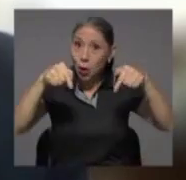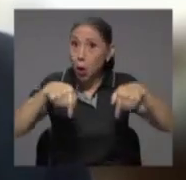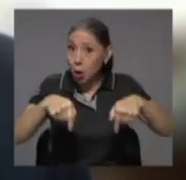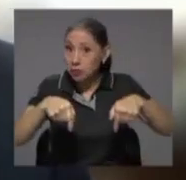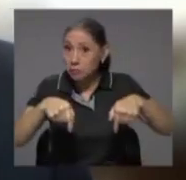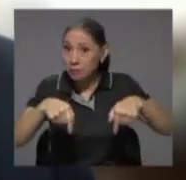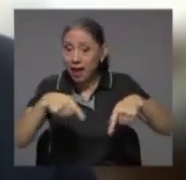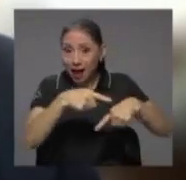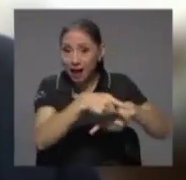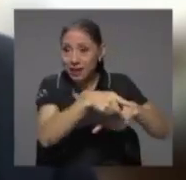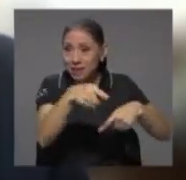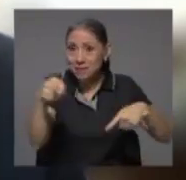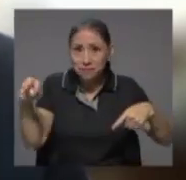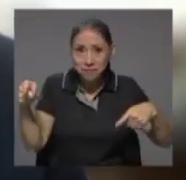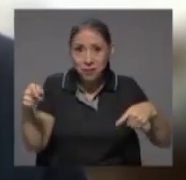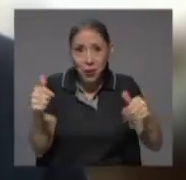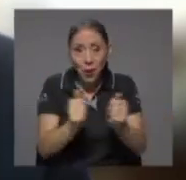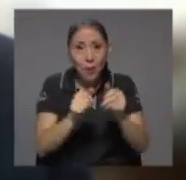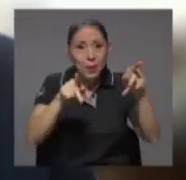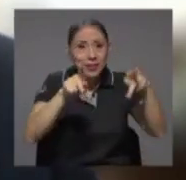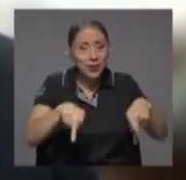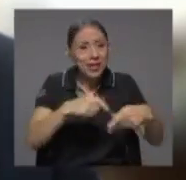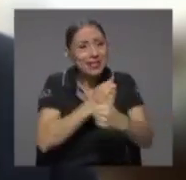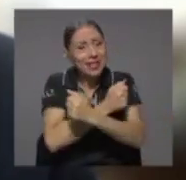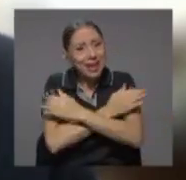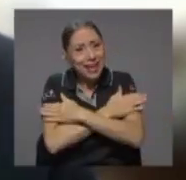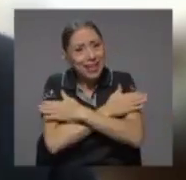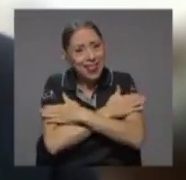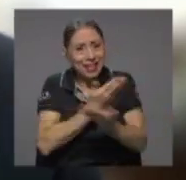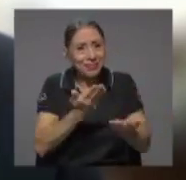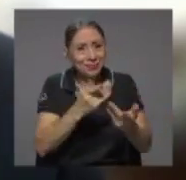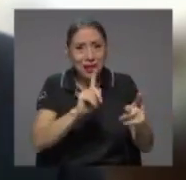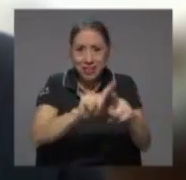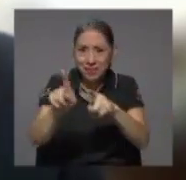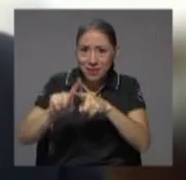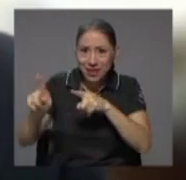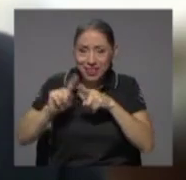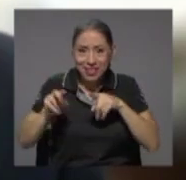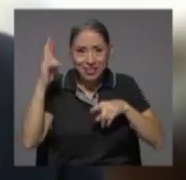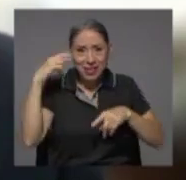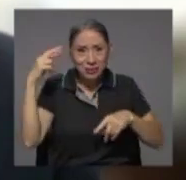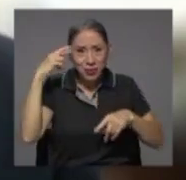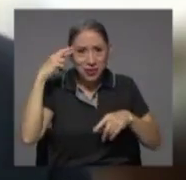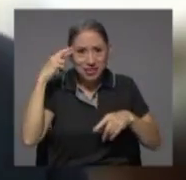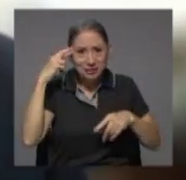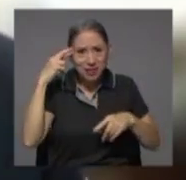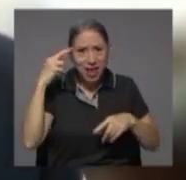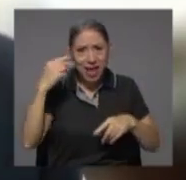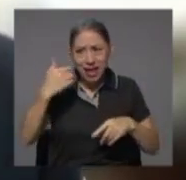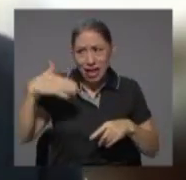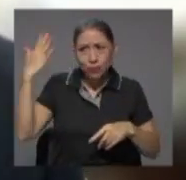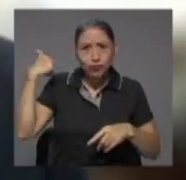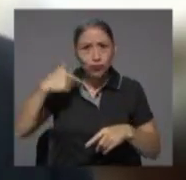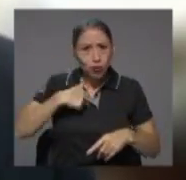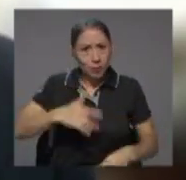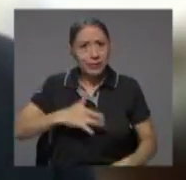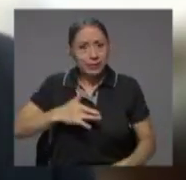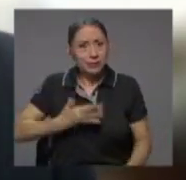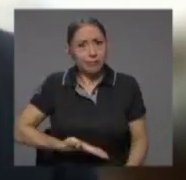personas muy queridas por diferentes razones, los que estamos aquí, que yo me sentí muy orgulloso,